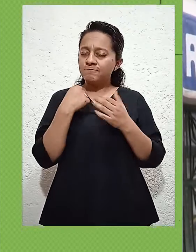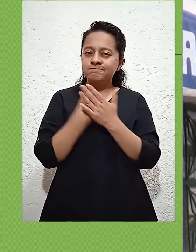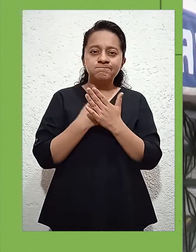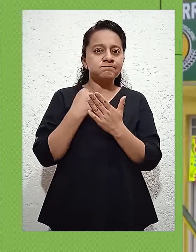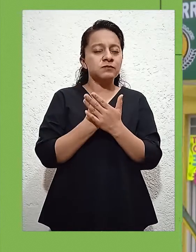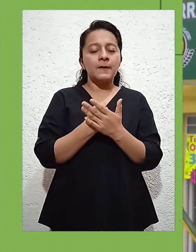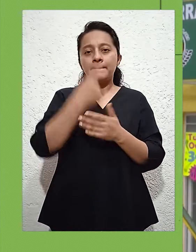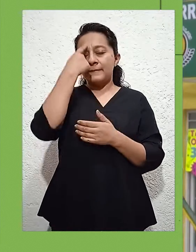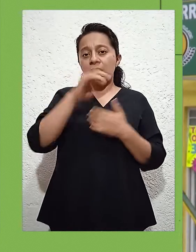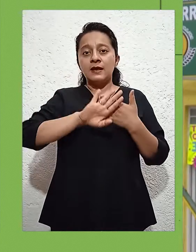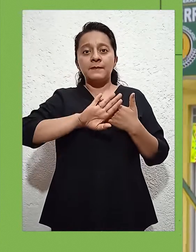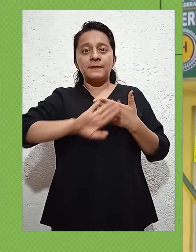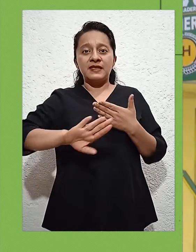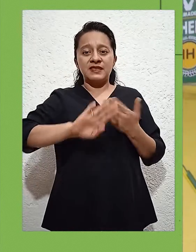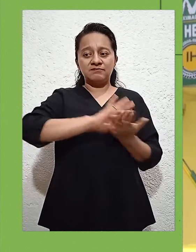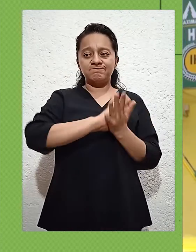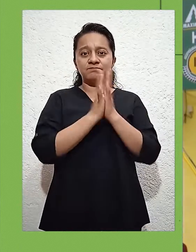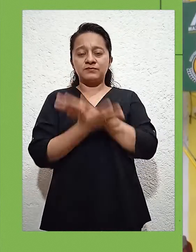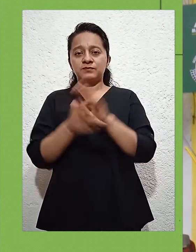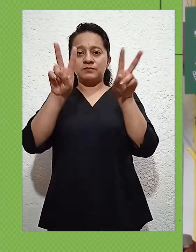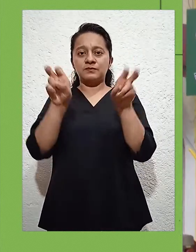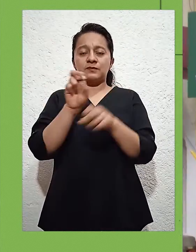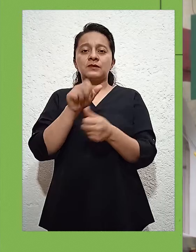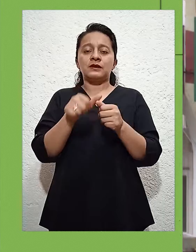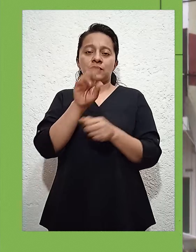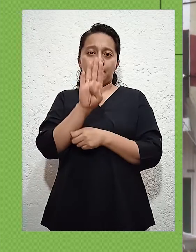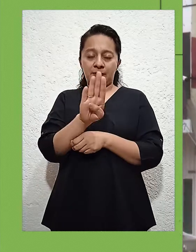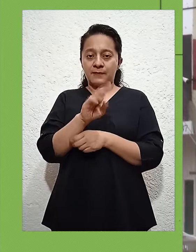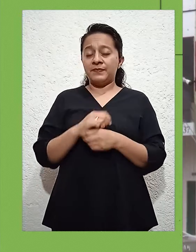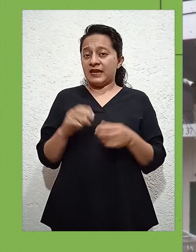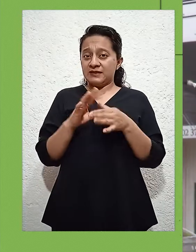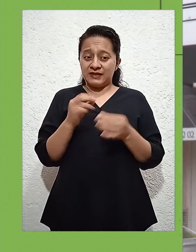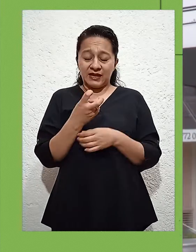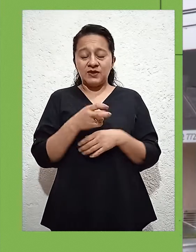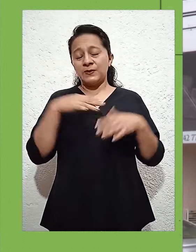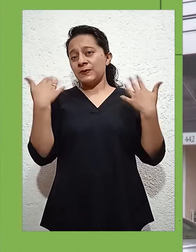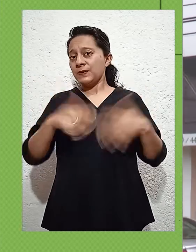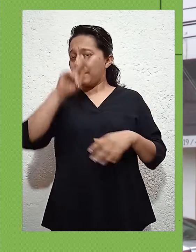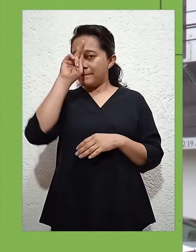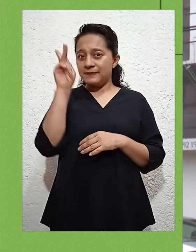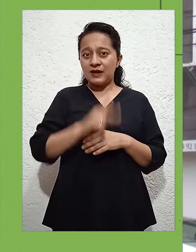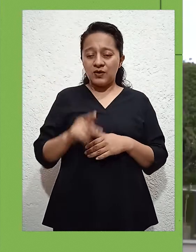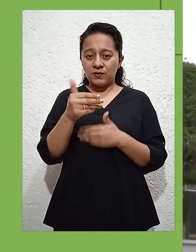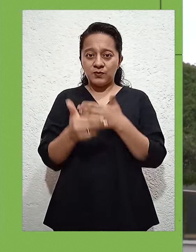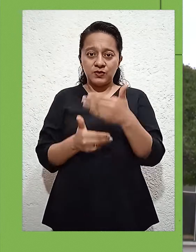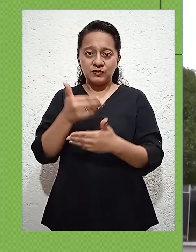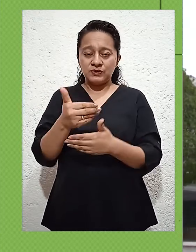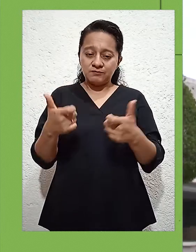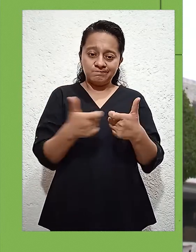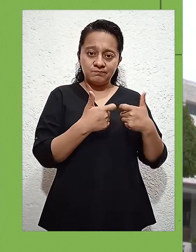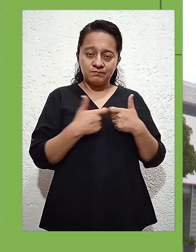medidas para evitar la transición hacia un escenario B que, como lo han señalado, afectaría de manera importante el proceso de reactivación